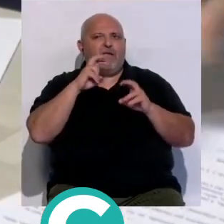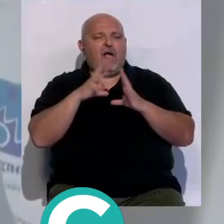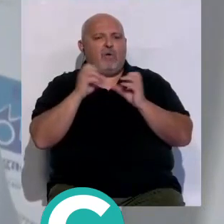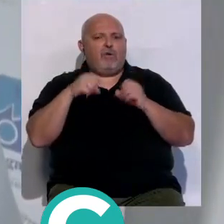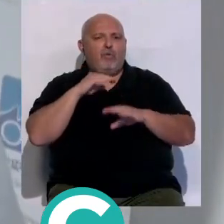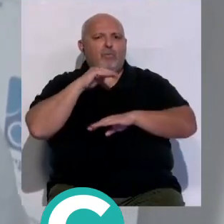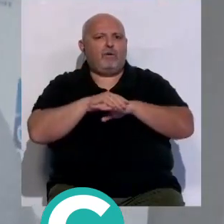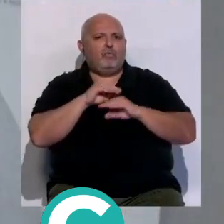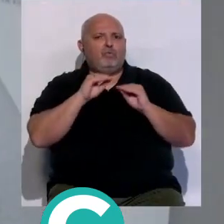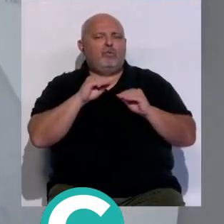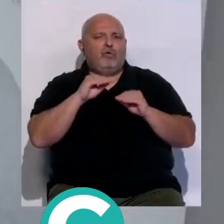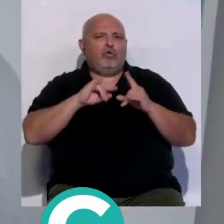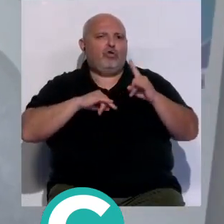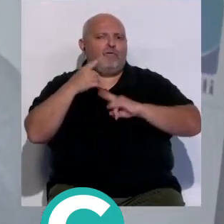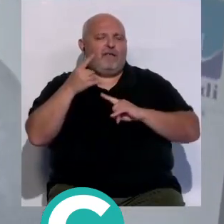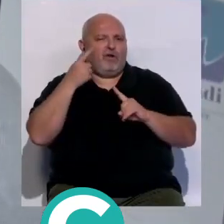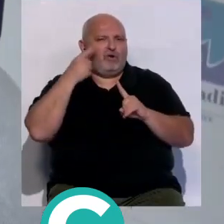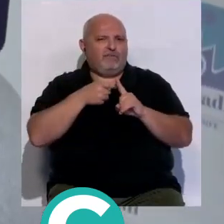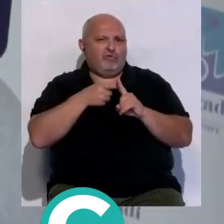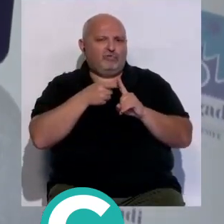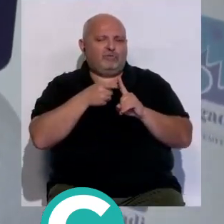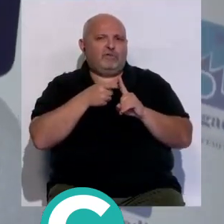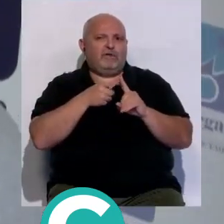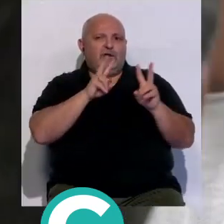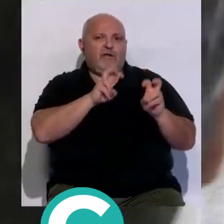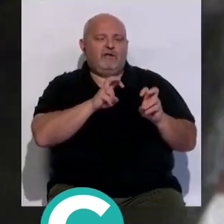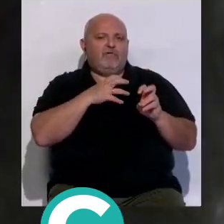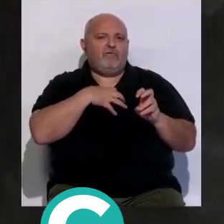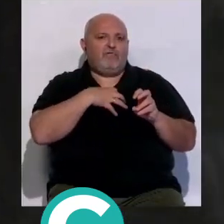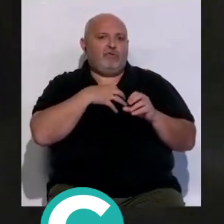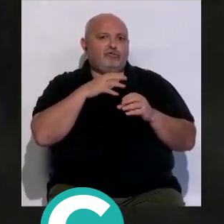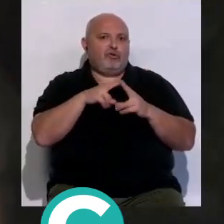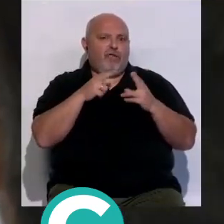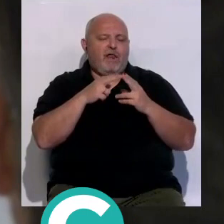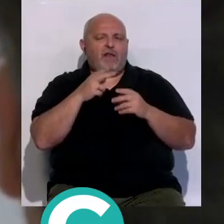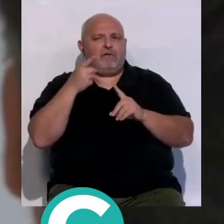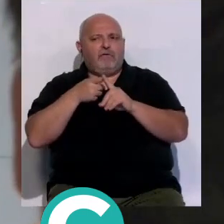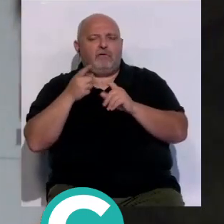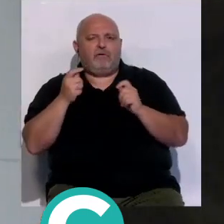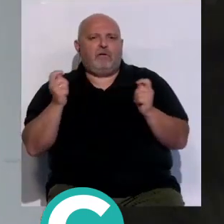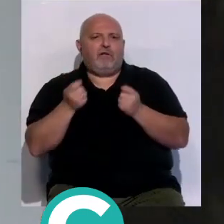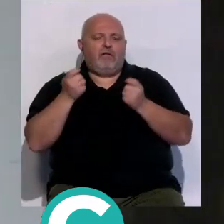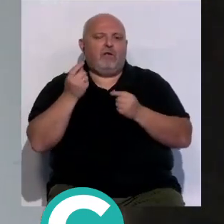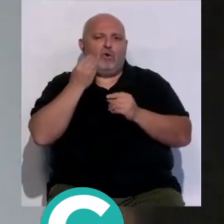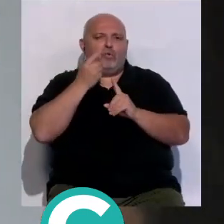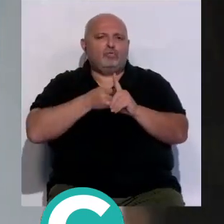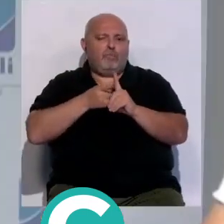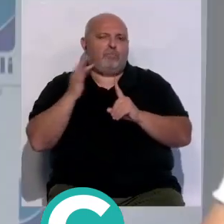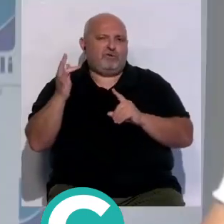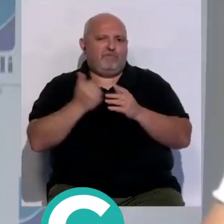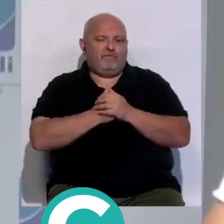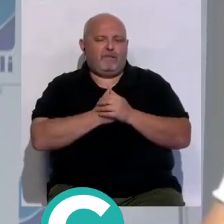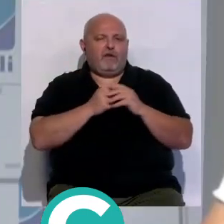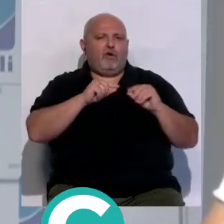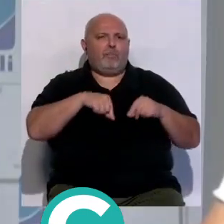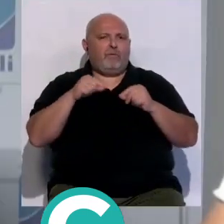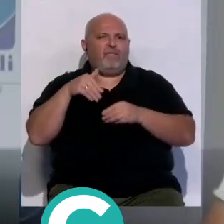acuerdo cumple además con un doble objetivo de su organización tanto en su función social como en el propósito de impulsar el consumo en positivo el